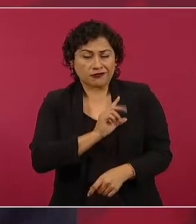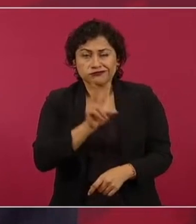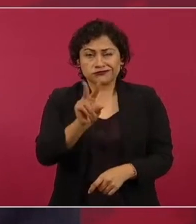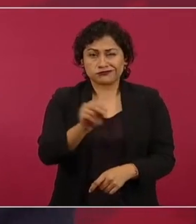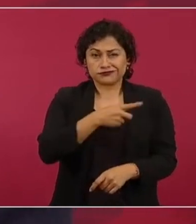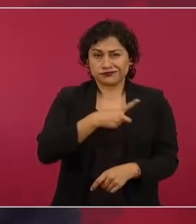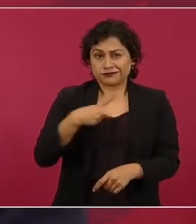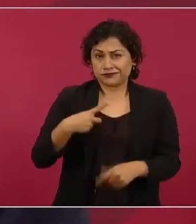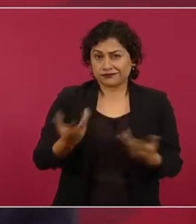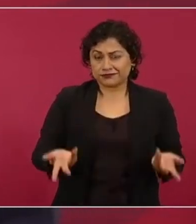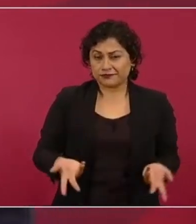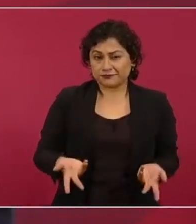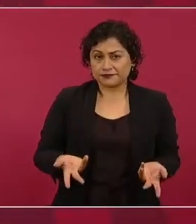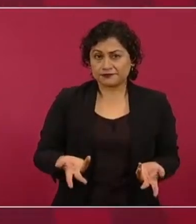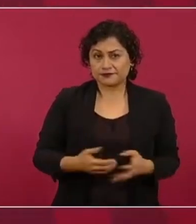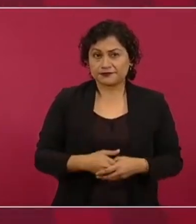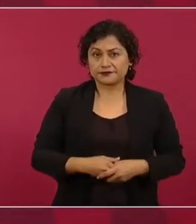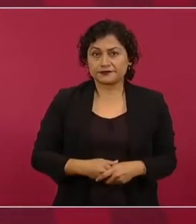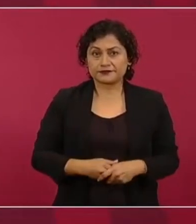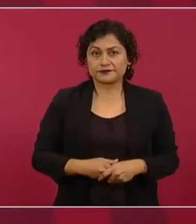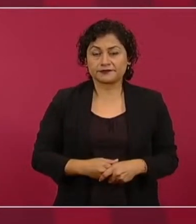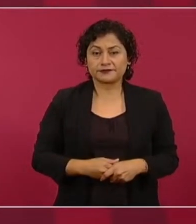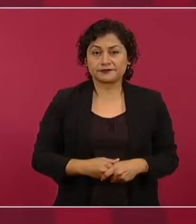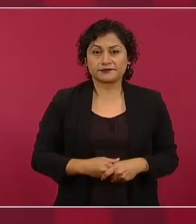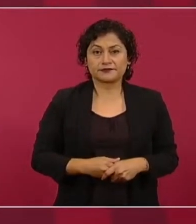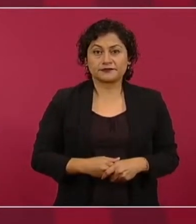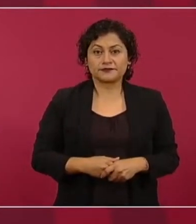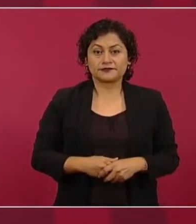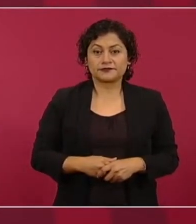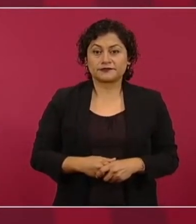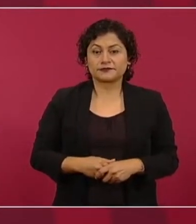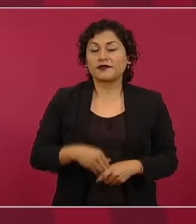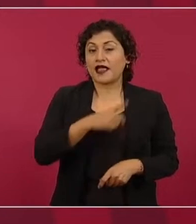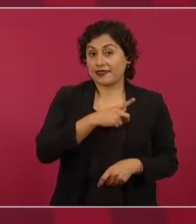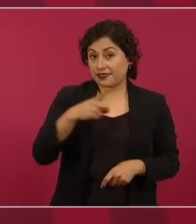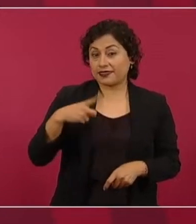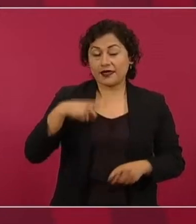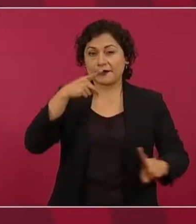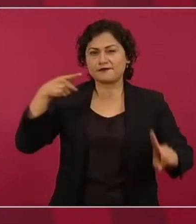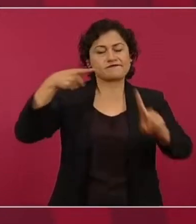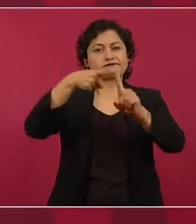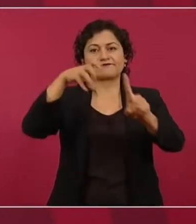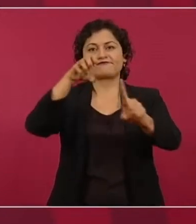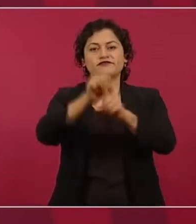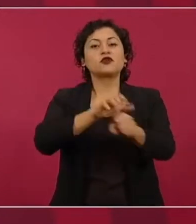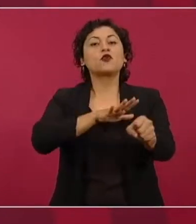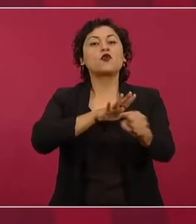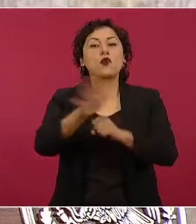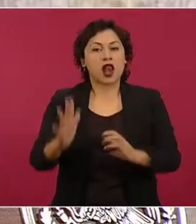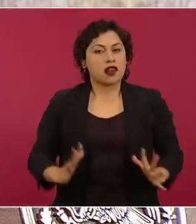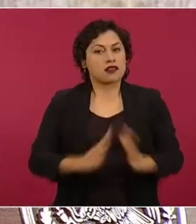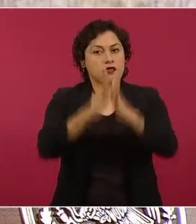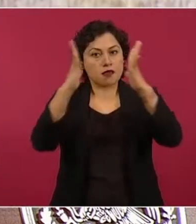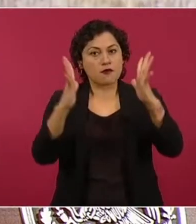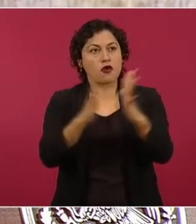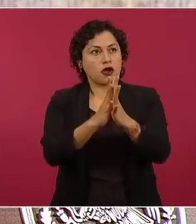Y hay que ser, hay que ser demócrata, de verdad.